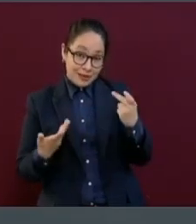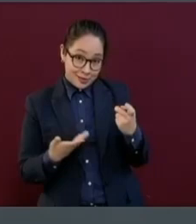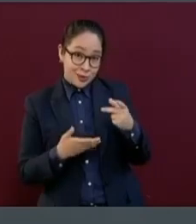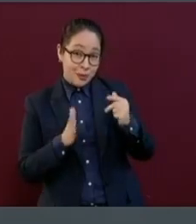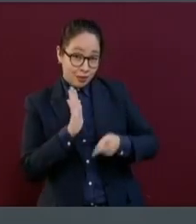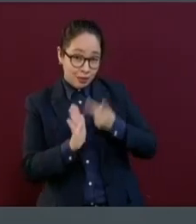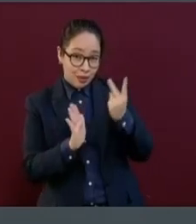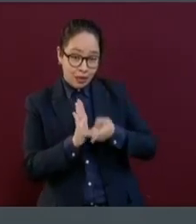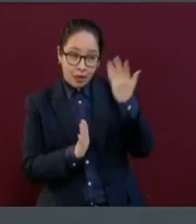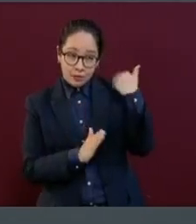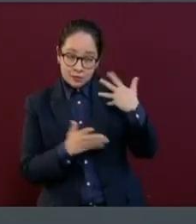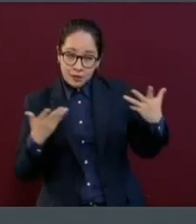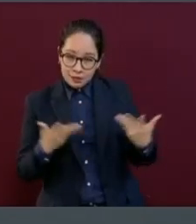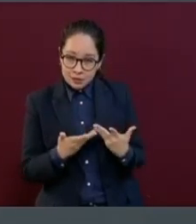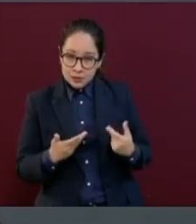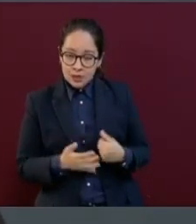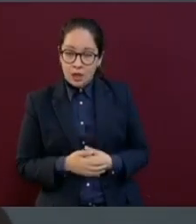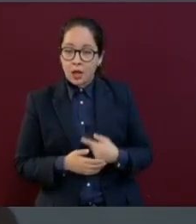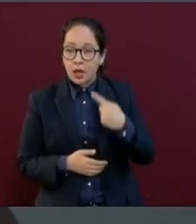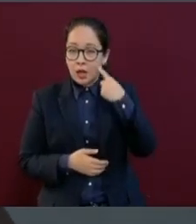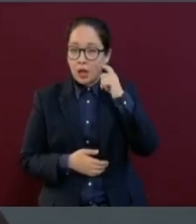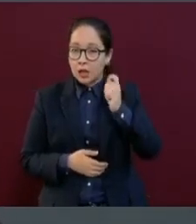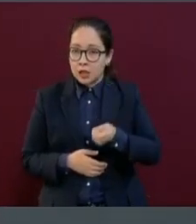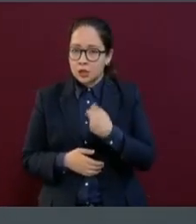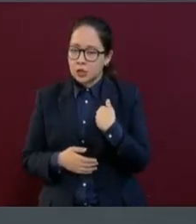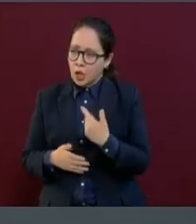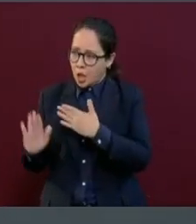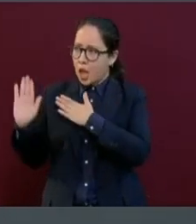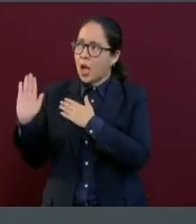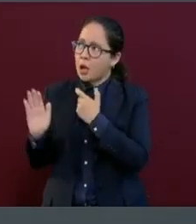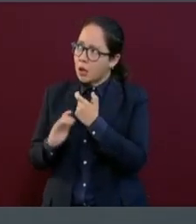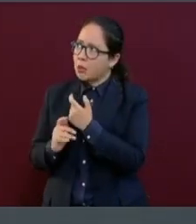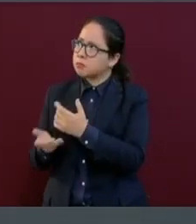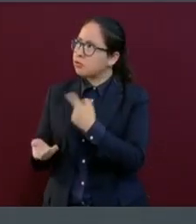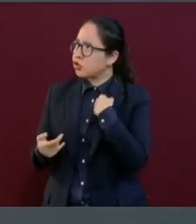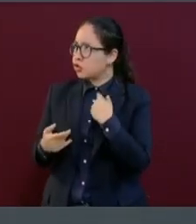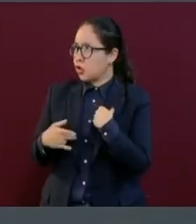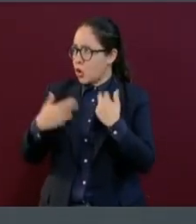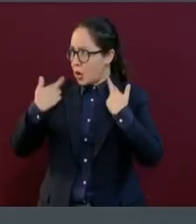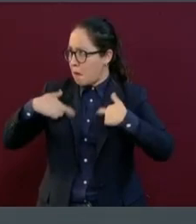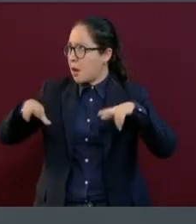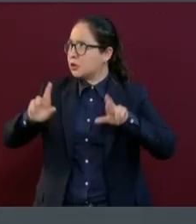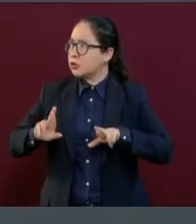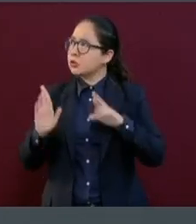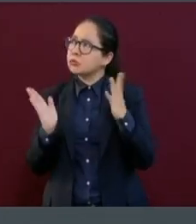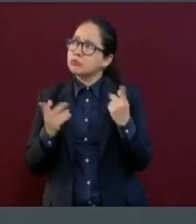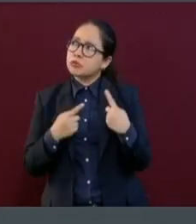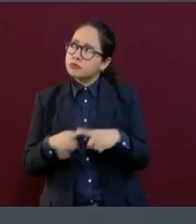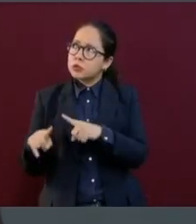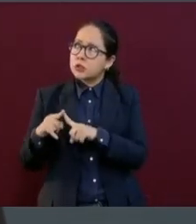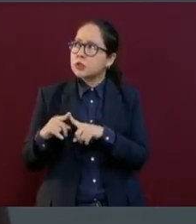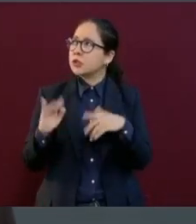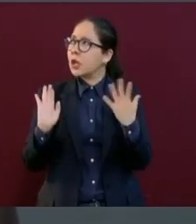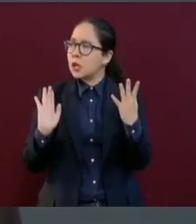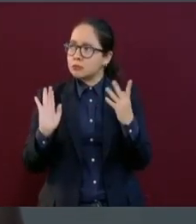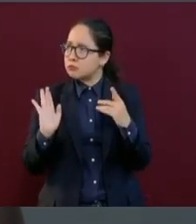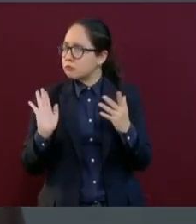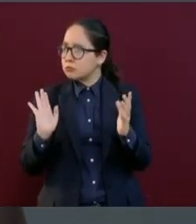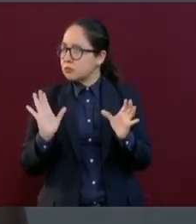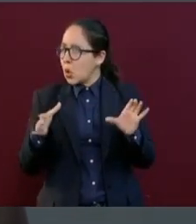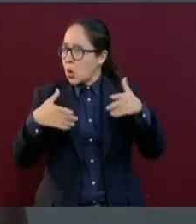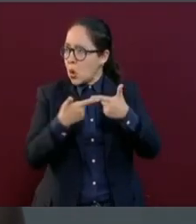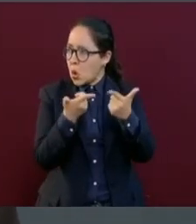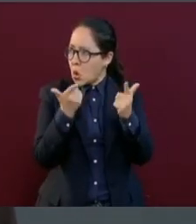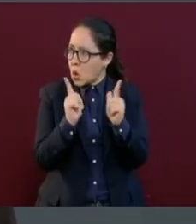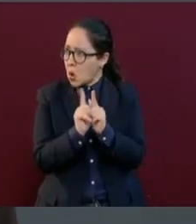de que nada, de que yo soy de la organización de la antorcha